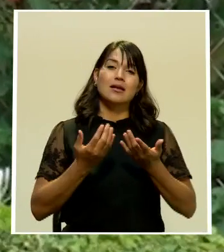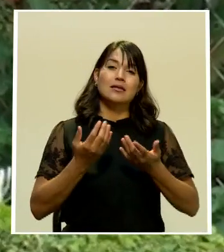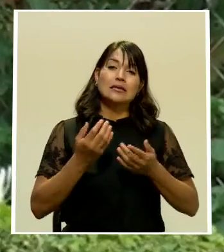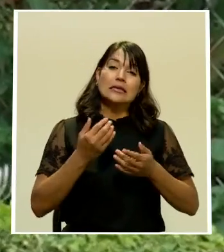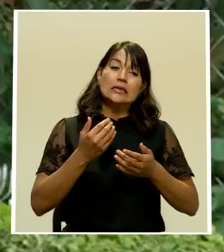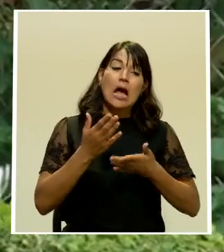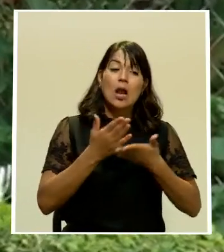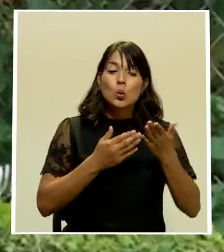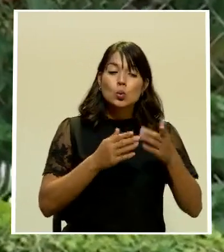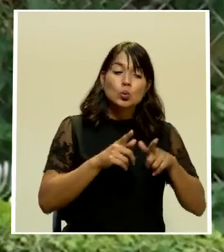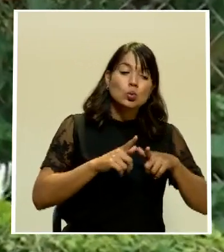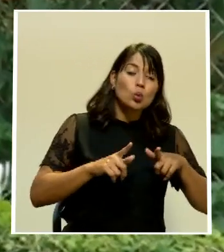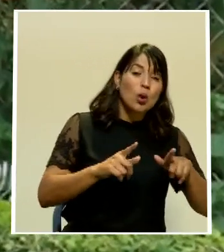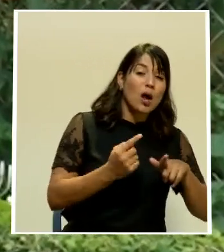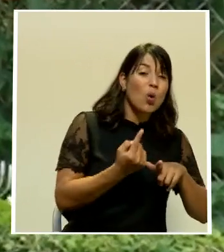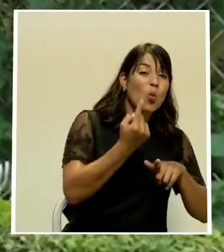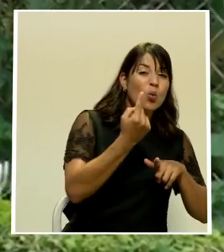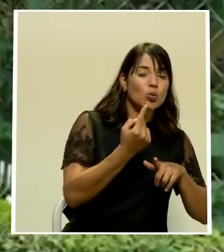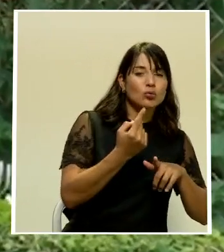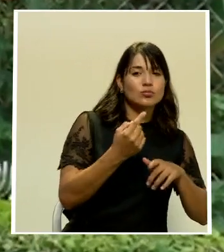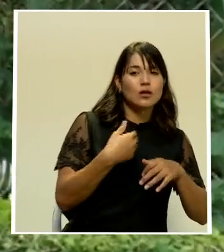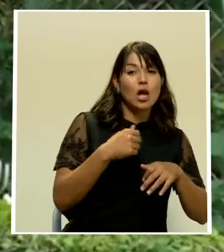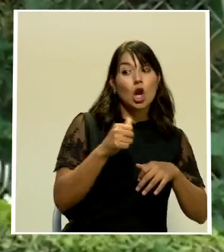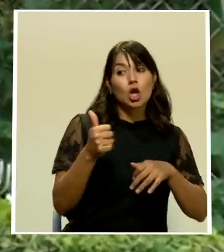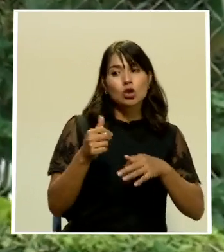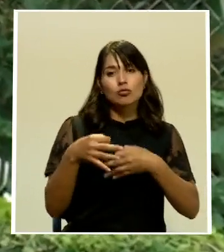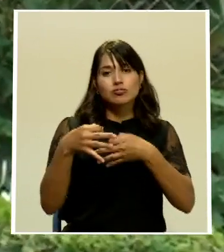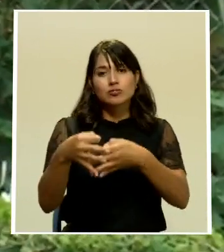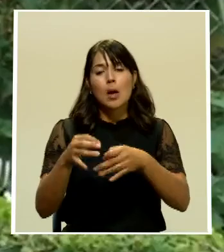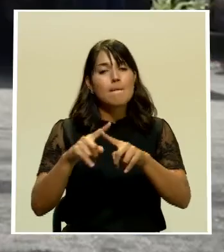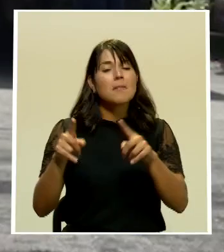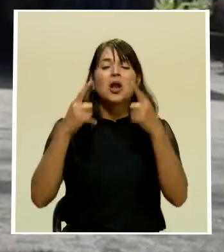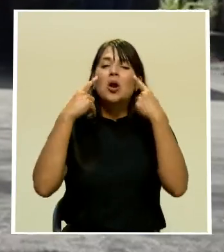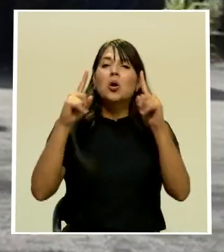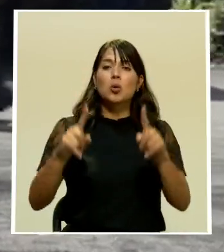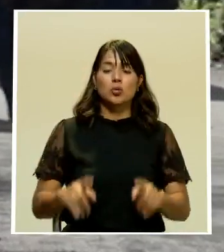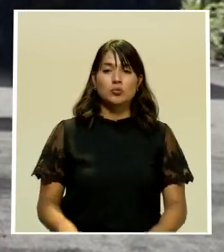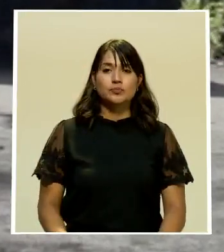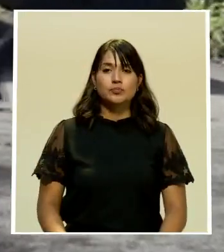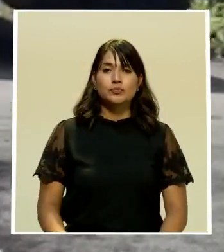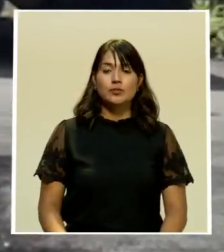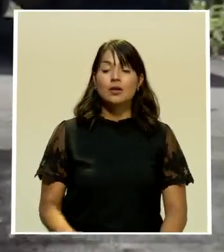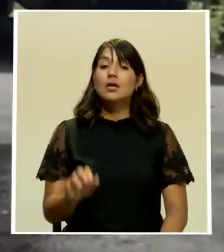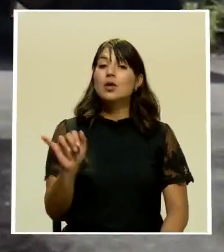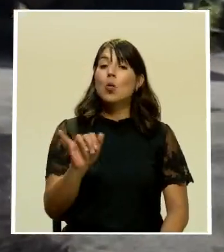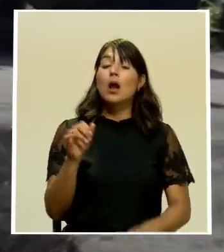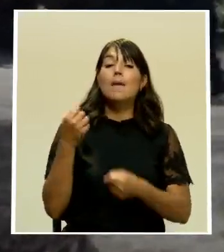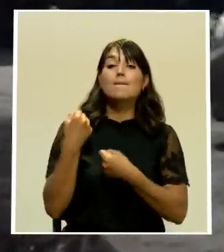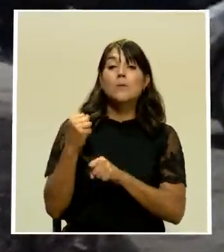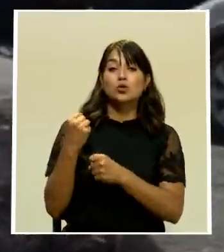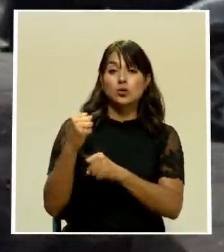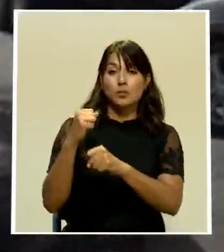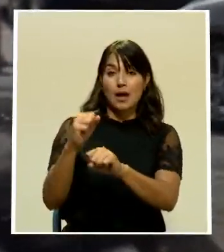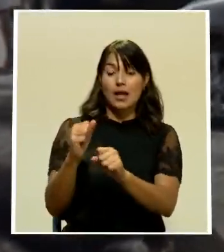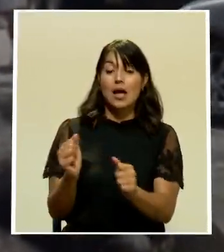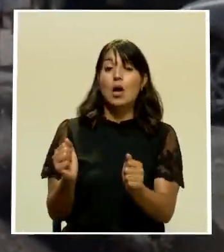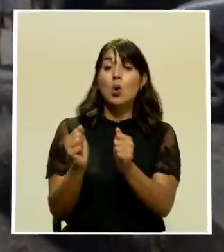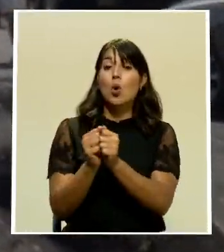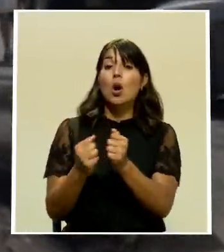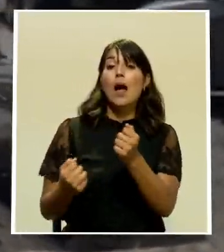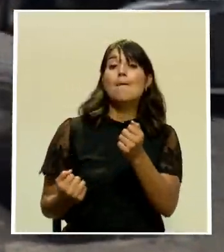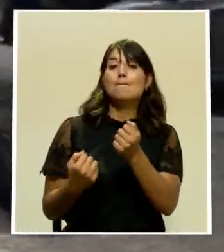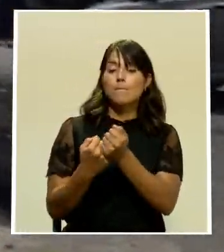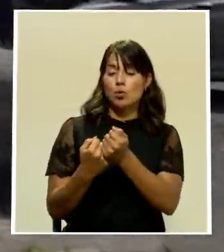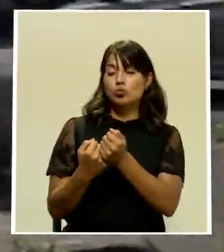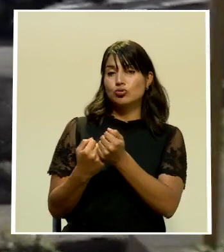residuos acumulados, pero lo logró, lo logró el equipo de recolección. Asimismo, la Municipalidad, con el apoyo del personal